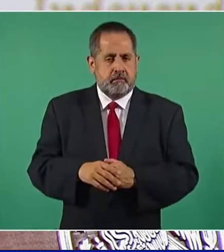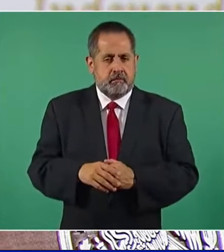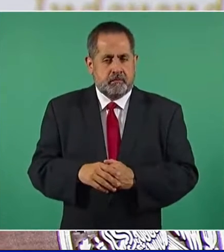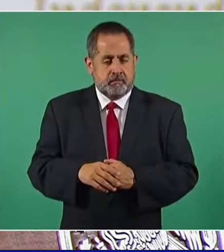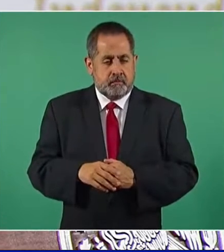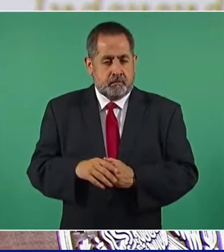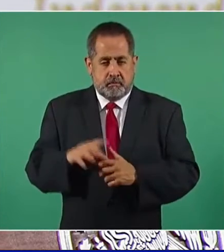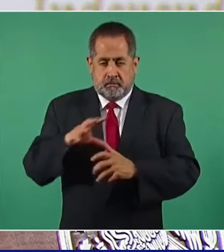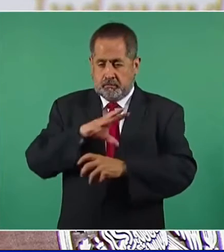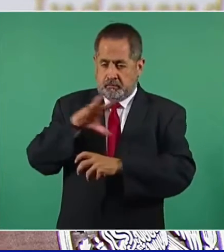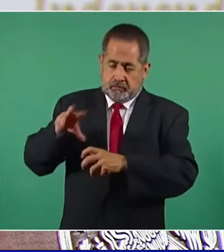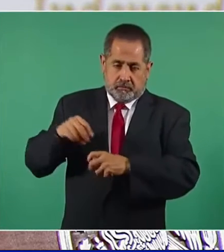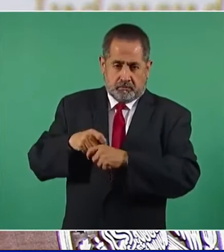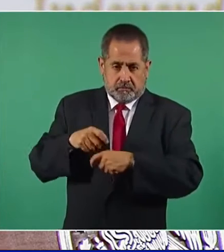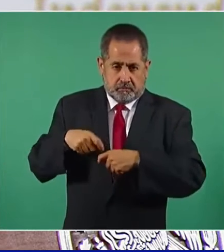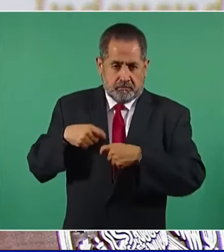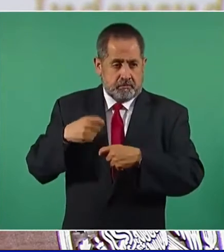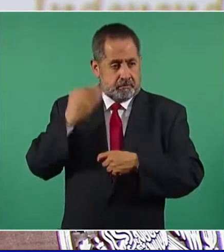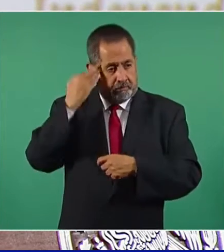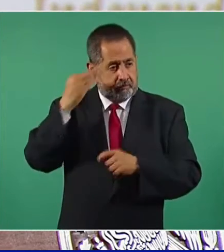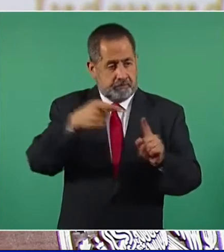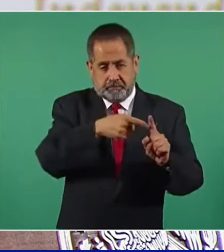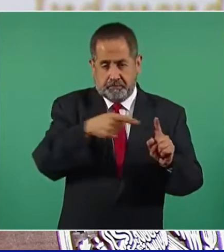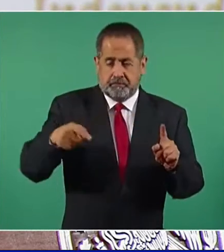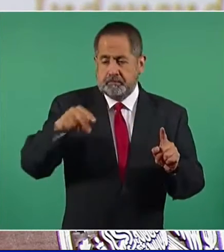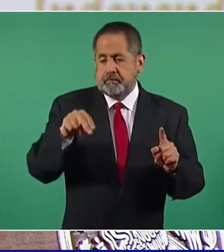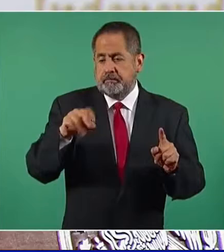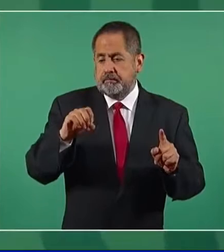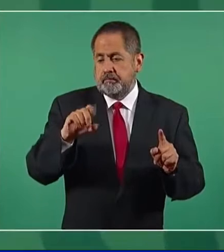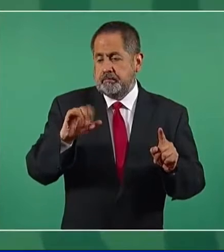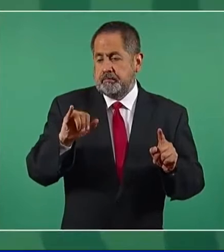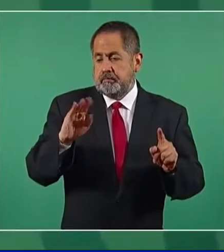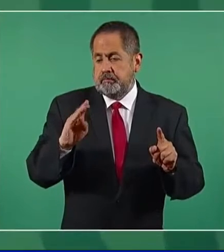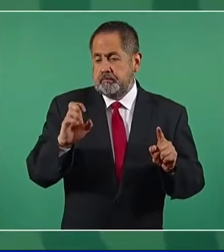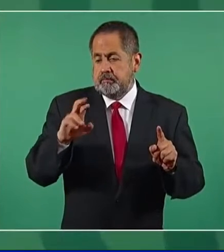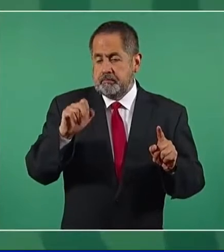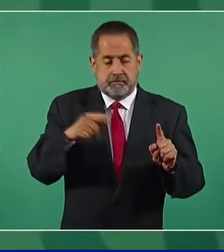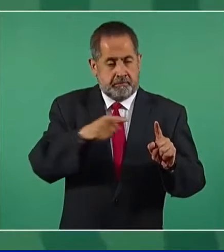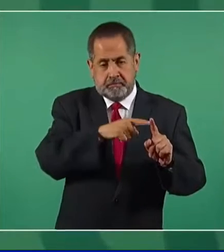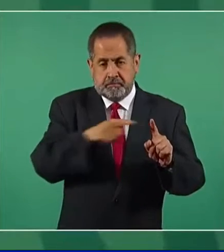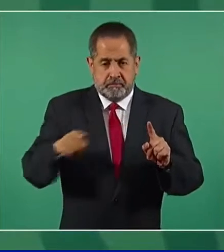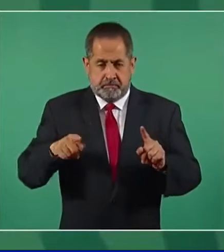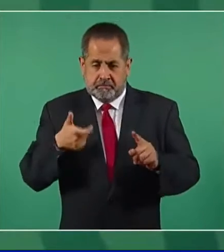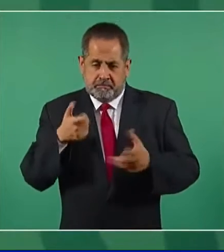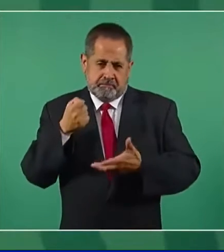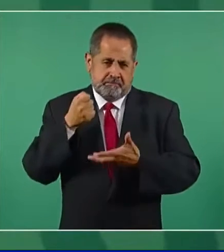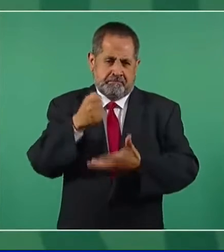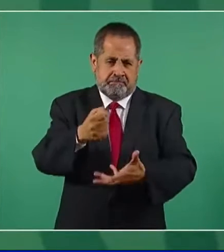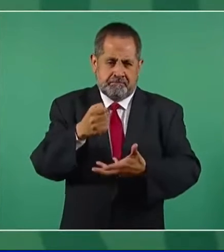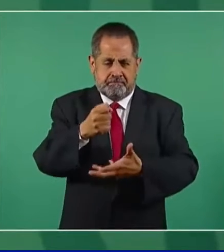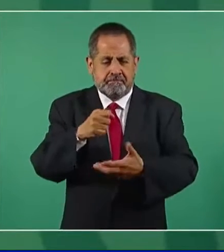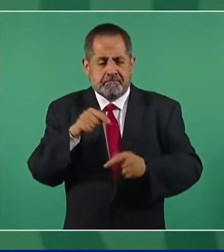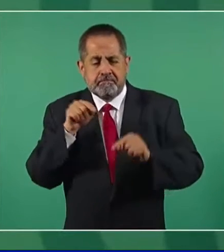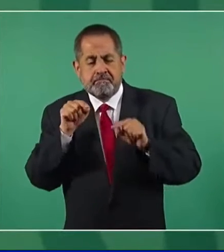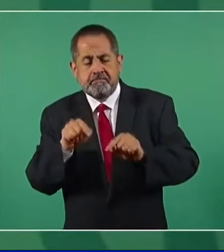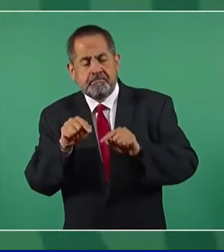toda la inversión del Pemex en el periodo neoliberal la orientaban al norte